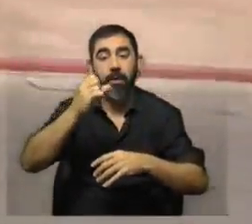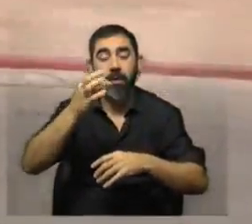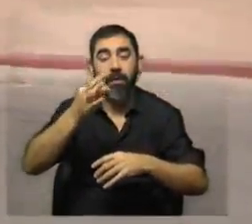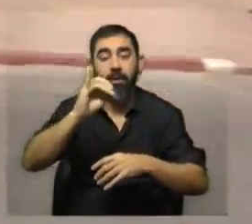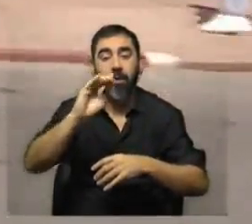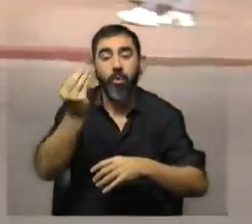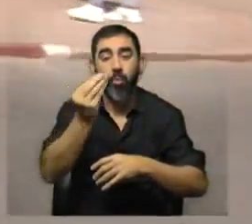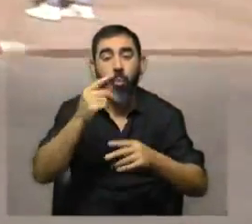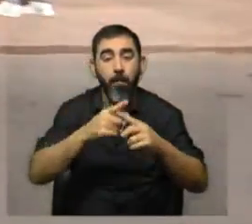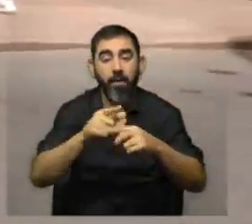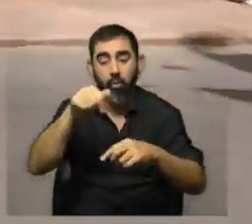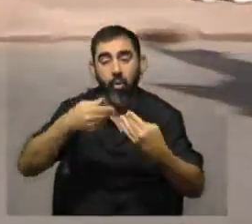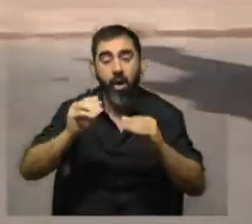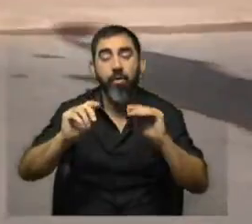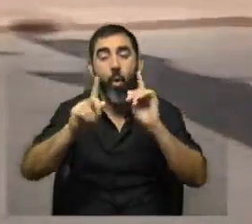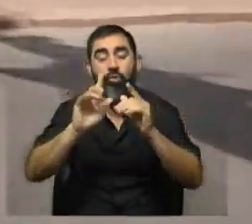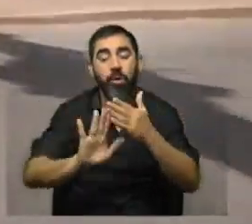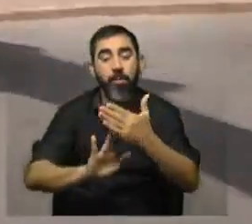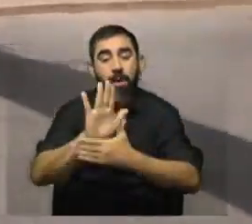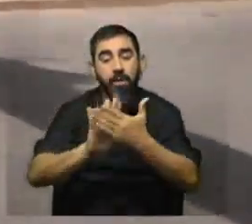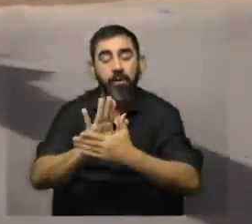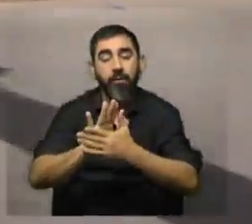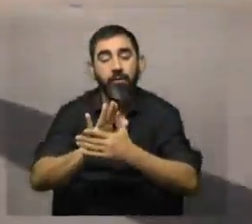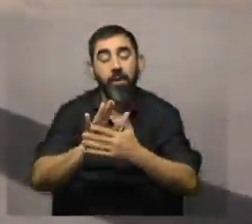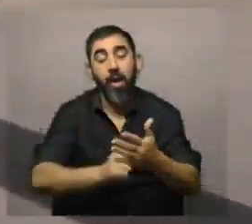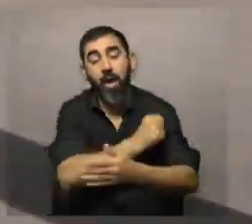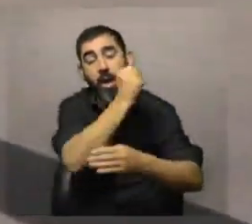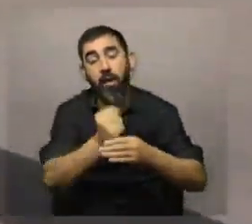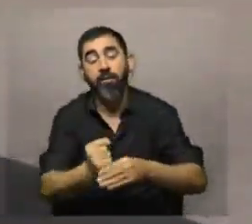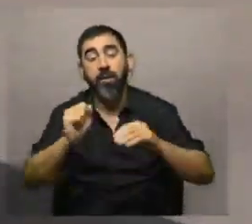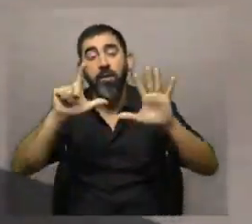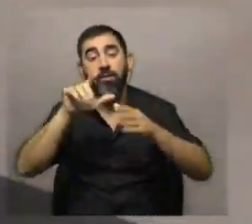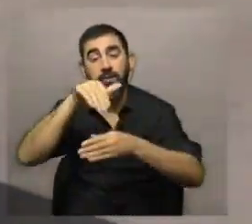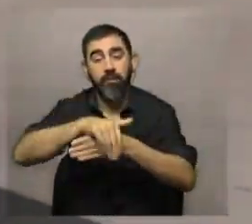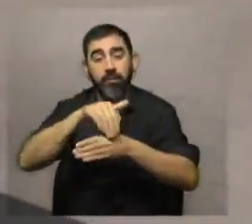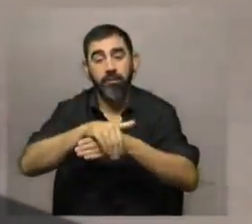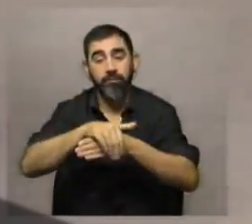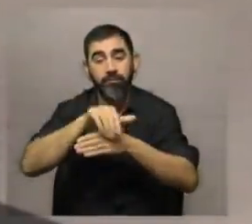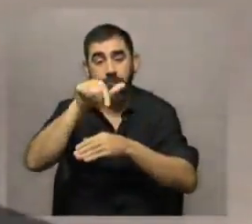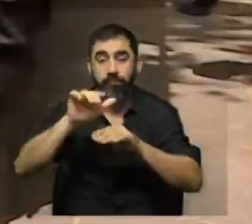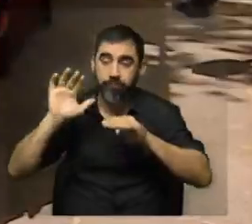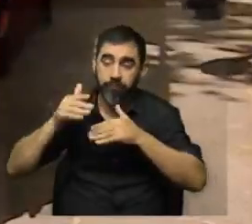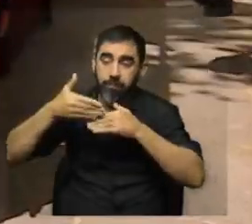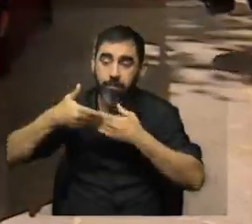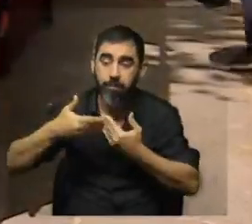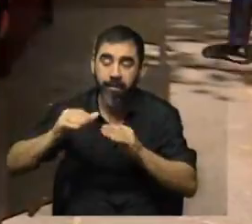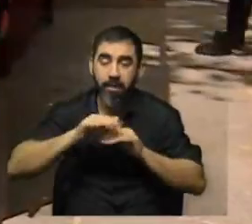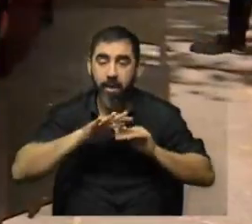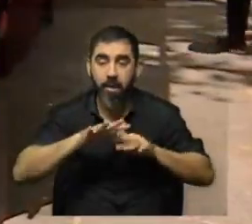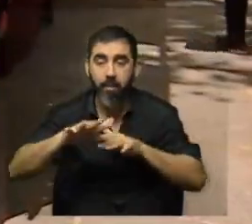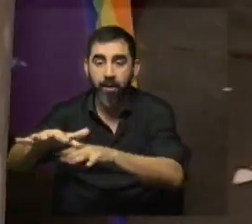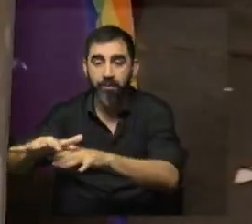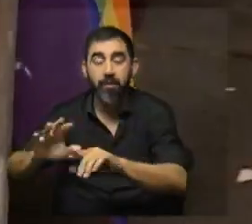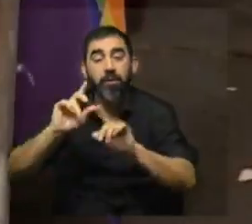que hoy abrirá a las 11 de la mañana y funcionará hasta la hora 19 cuando justamente comienza la marcha. También